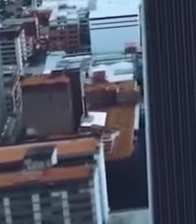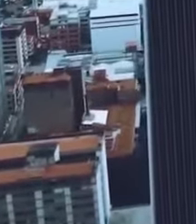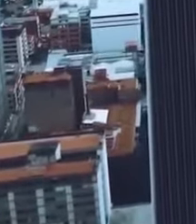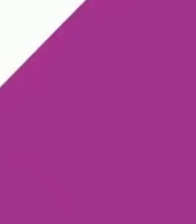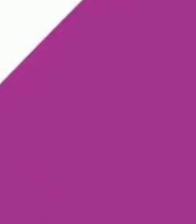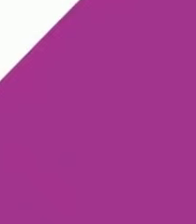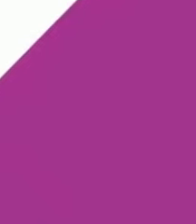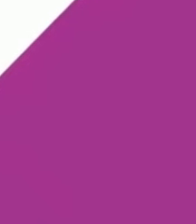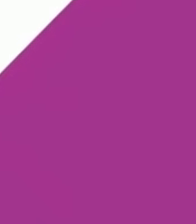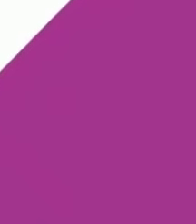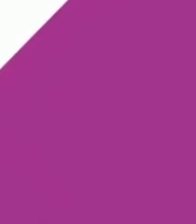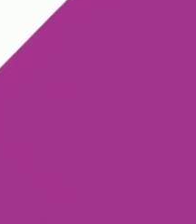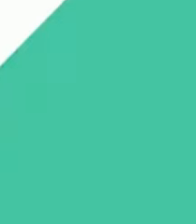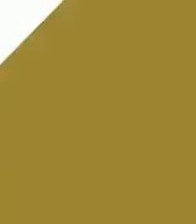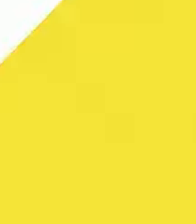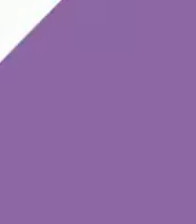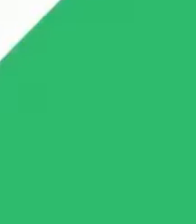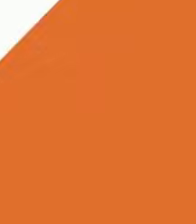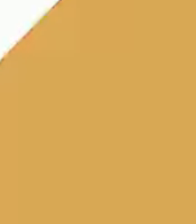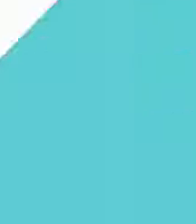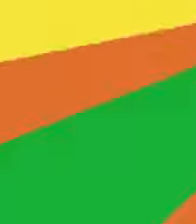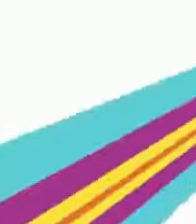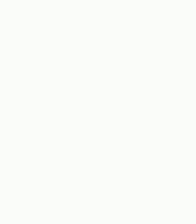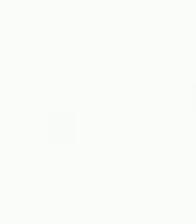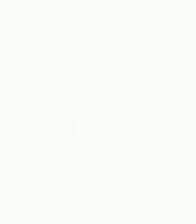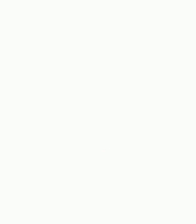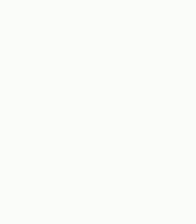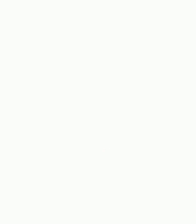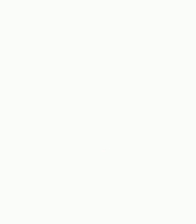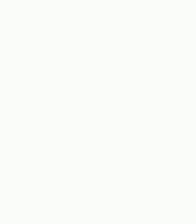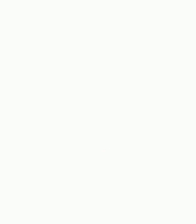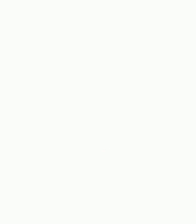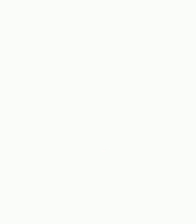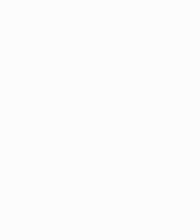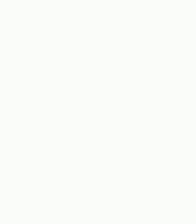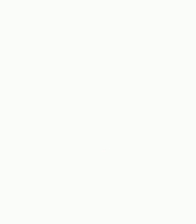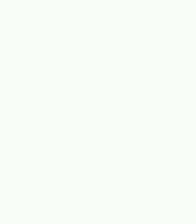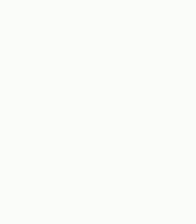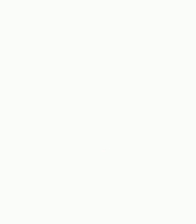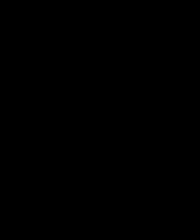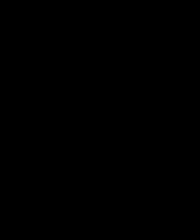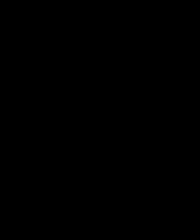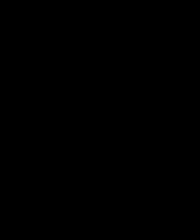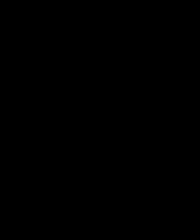Música Música Música Música